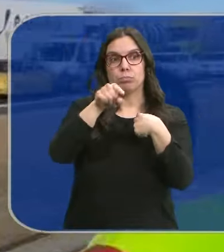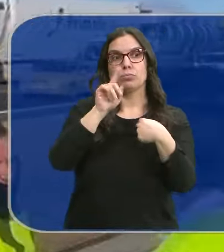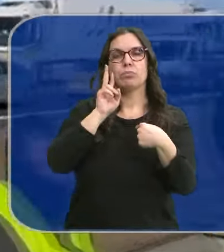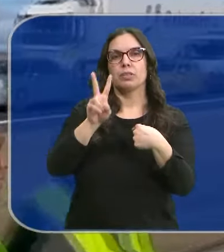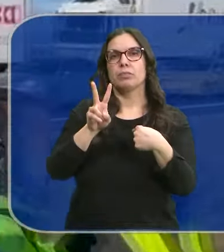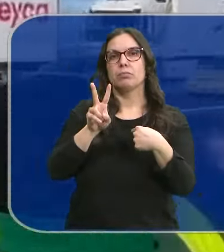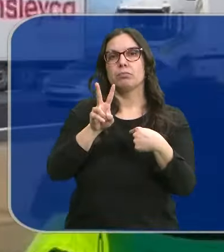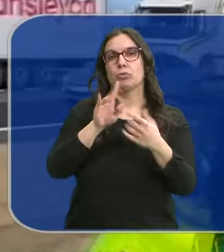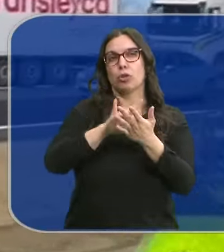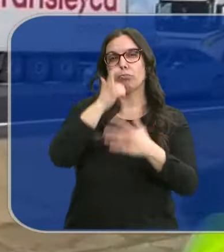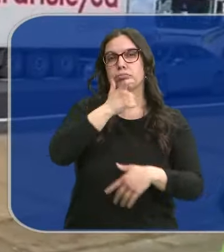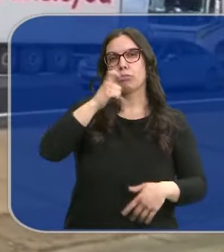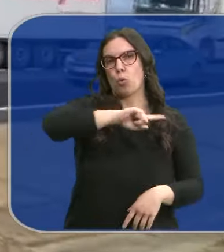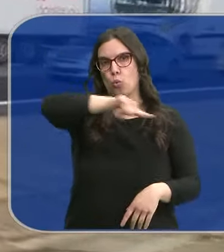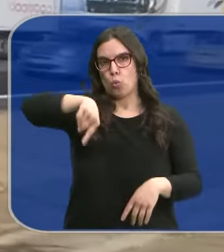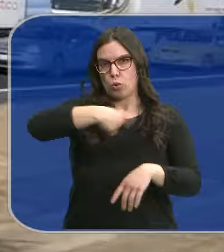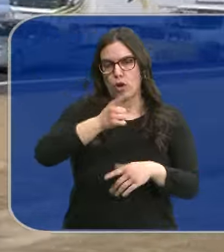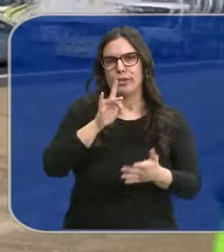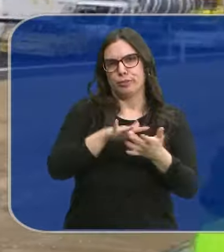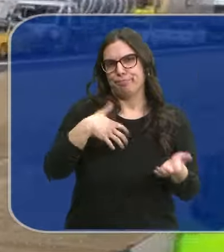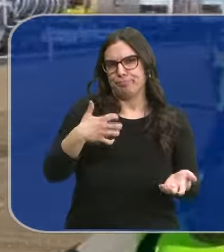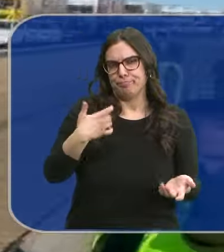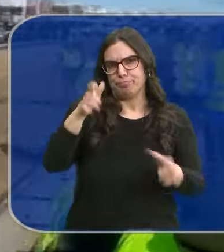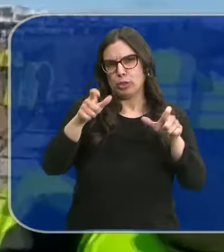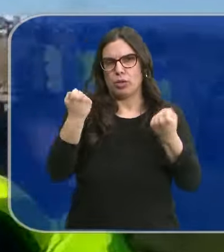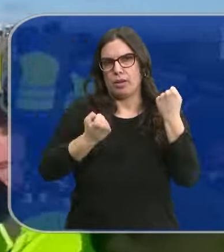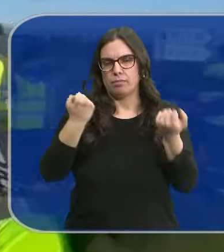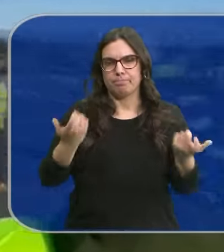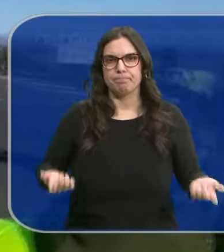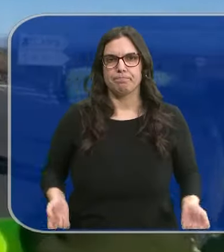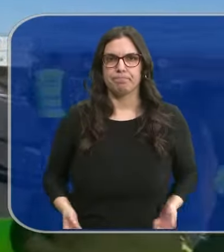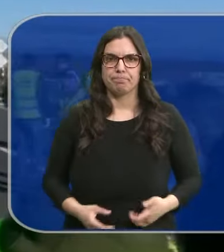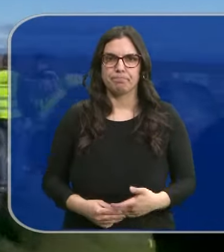estas circunstancias durante una hora ocasionando molestias a los conductores.